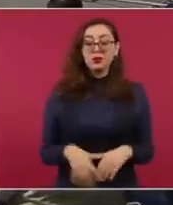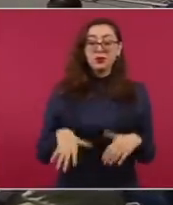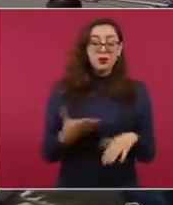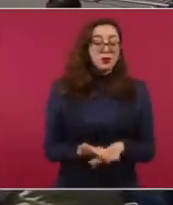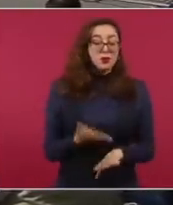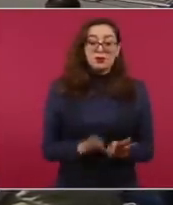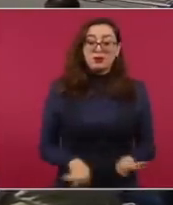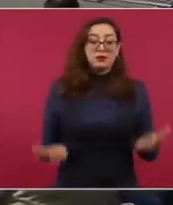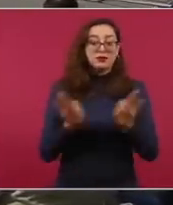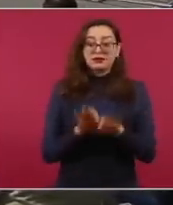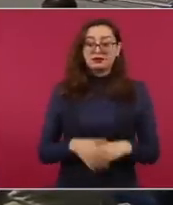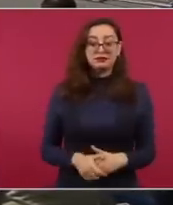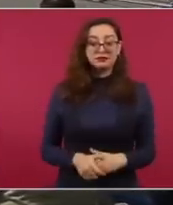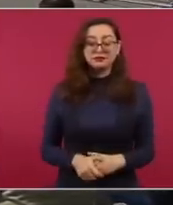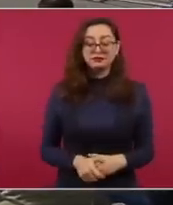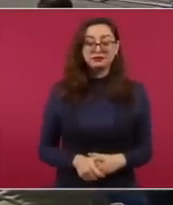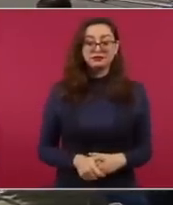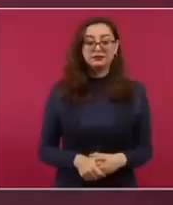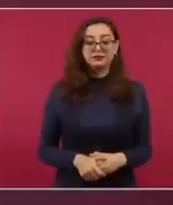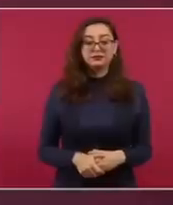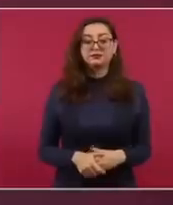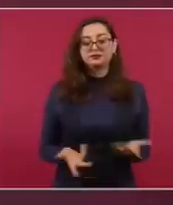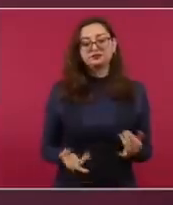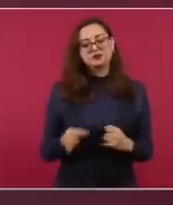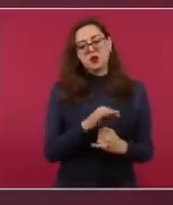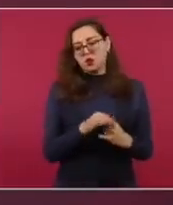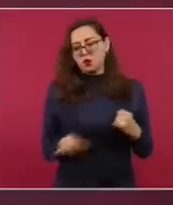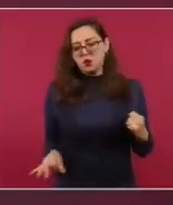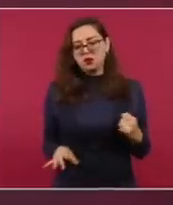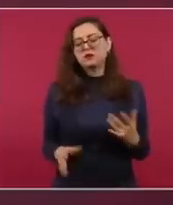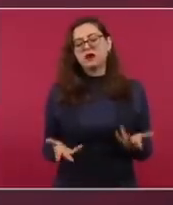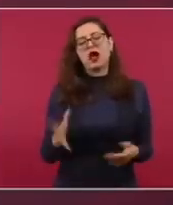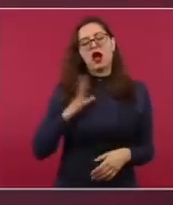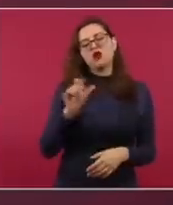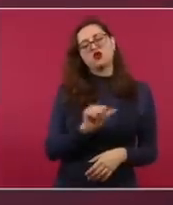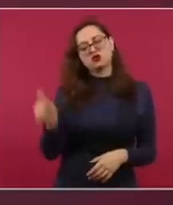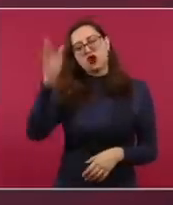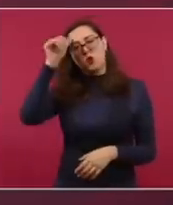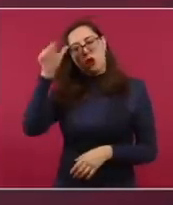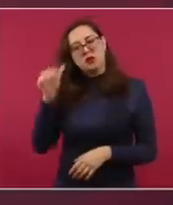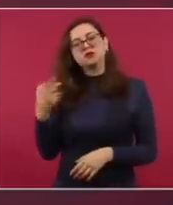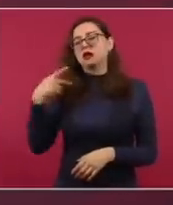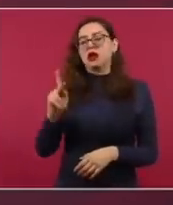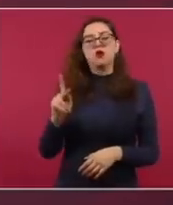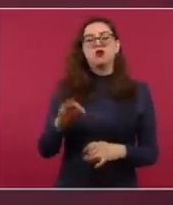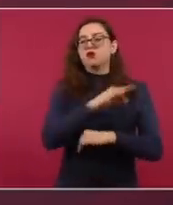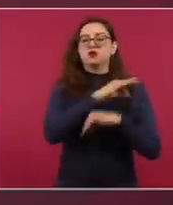Y finalmente yo concluiría diciendo, porque hay muchos otros acuerdos específicos, concluiría diciendo de nuevo